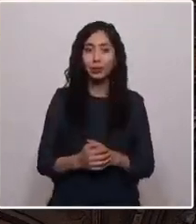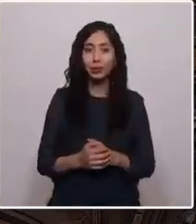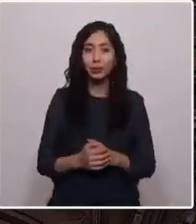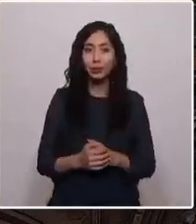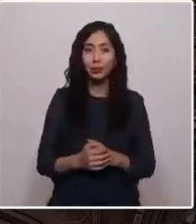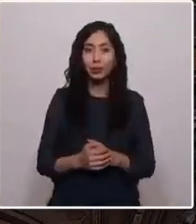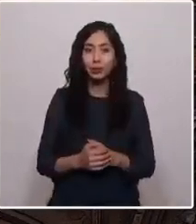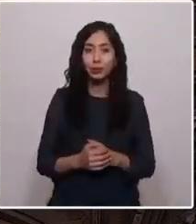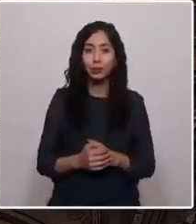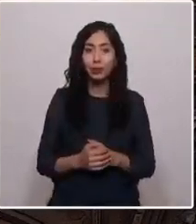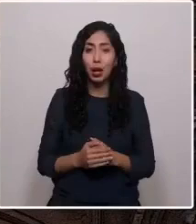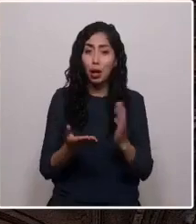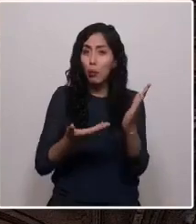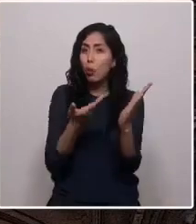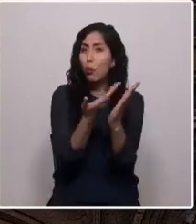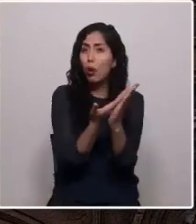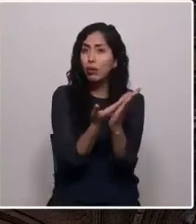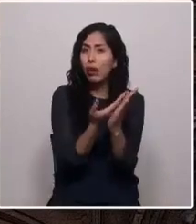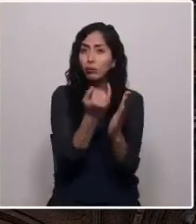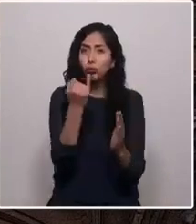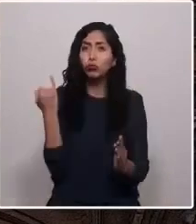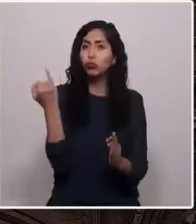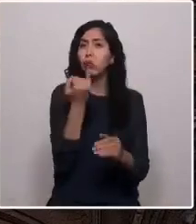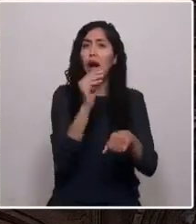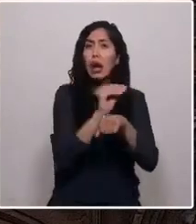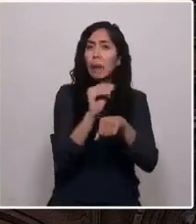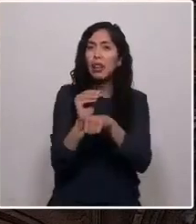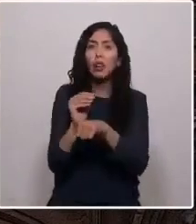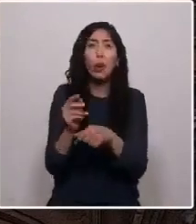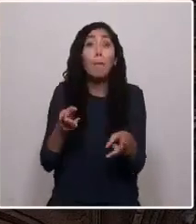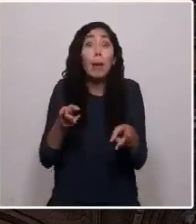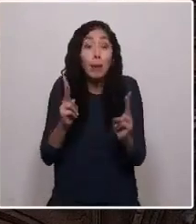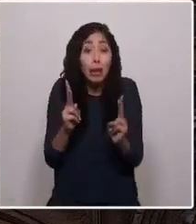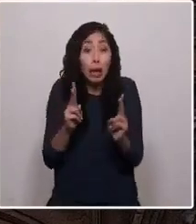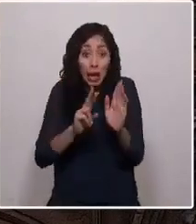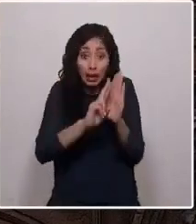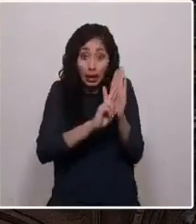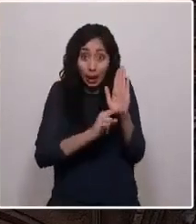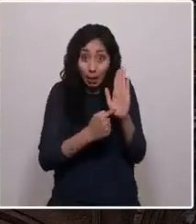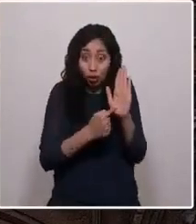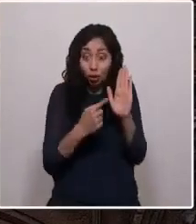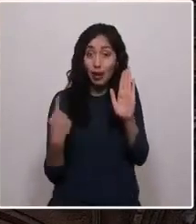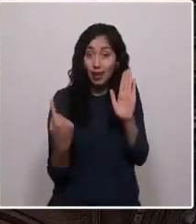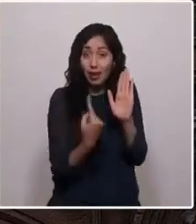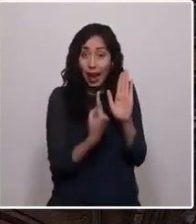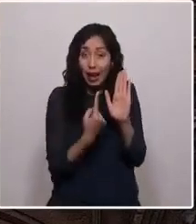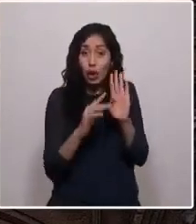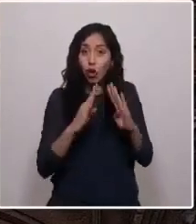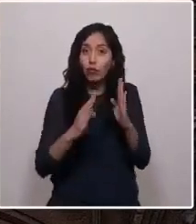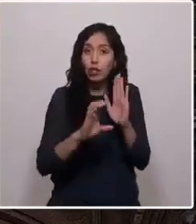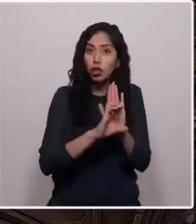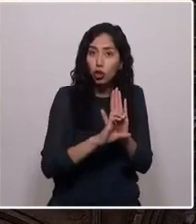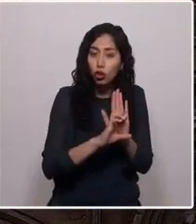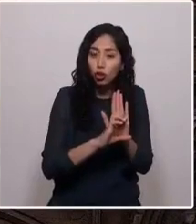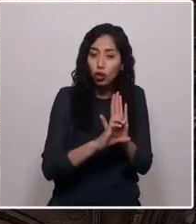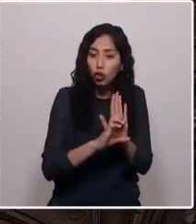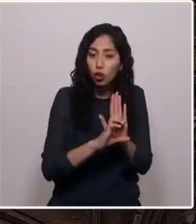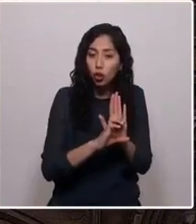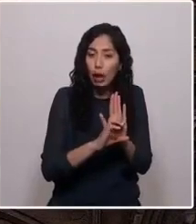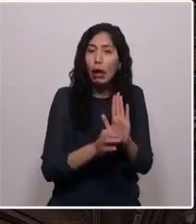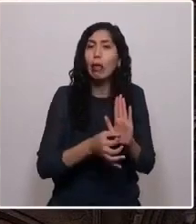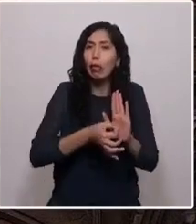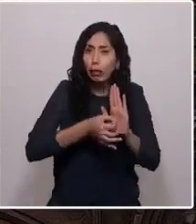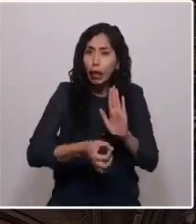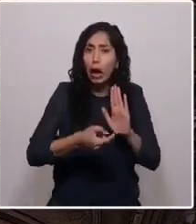La propuesta de la soberanía alimentaria permitió que, en el Reglamento General de la Convención, quedara establecido en piedra